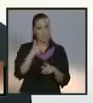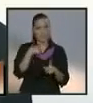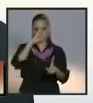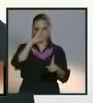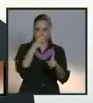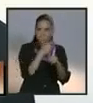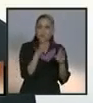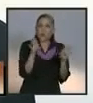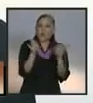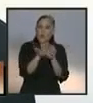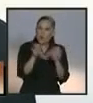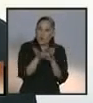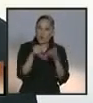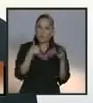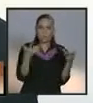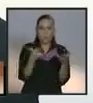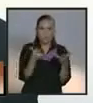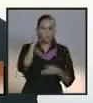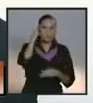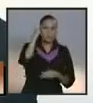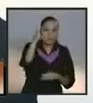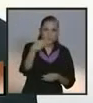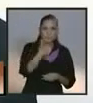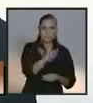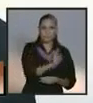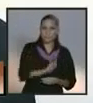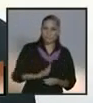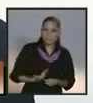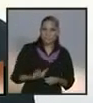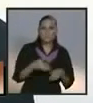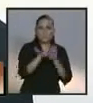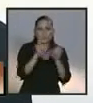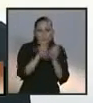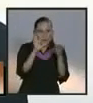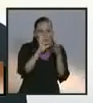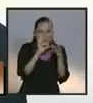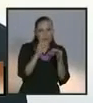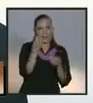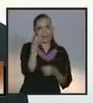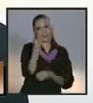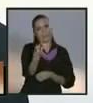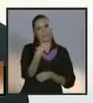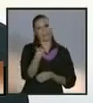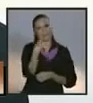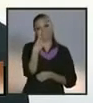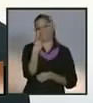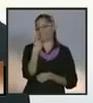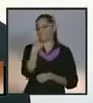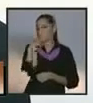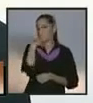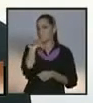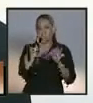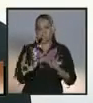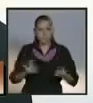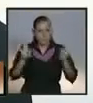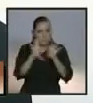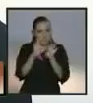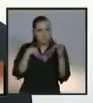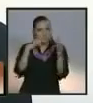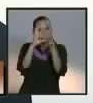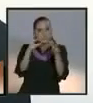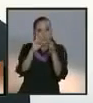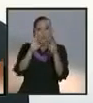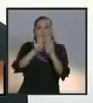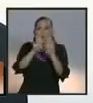a lograr. Lo más importante es que este país transite por un nuevo camino, por un nuevo rumbo, con horizontes y con